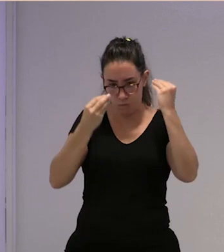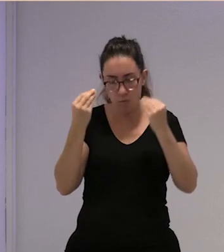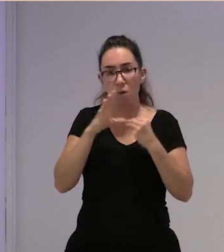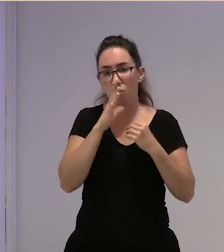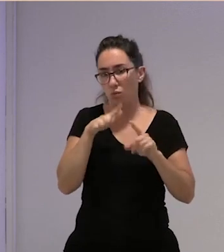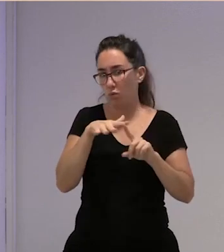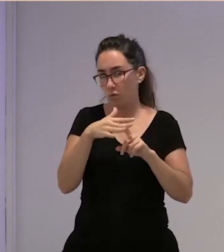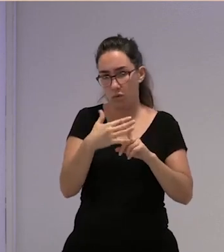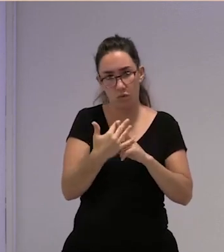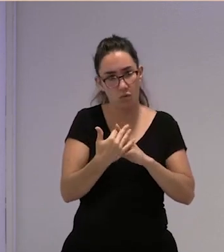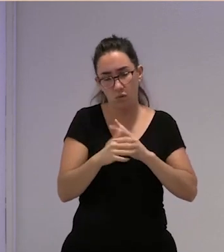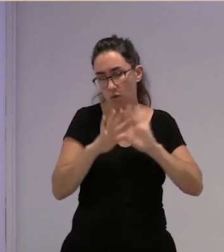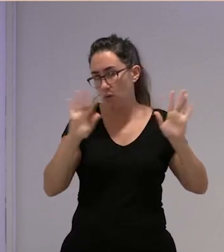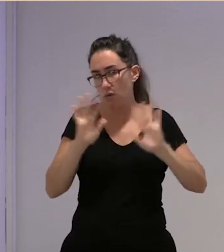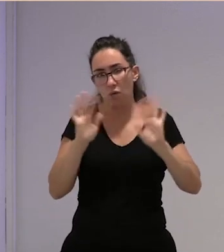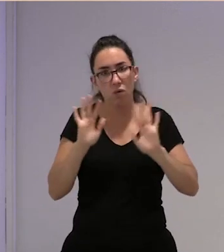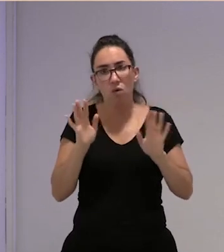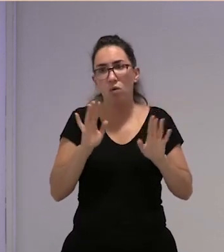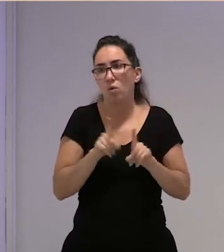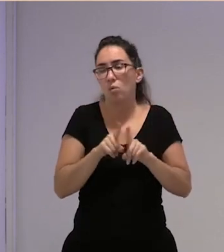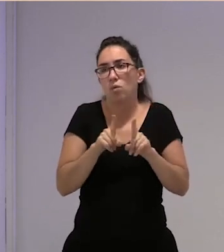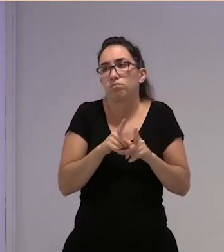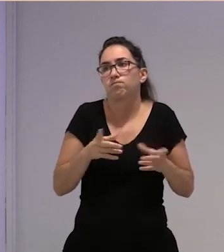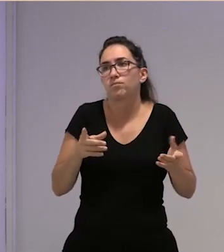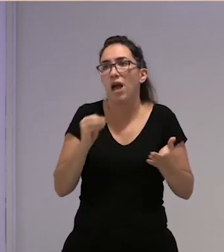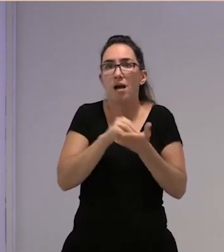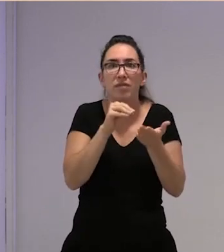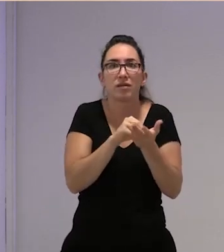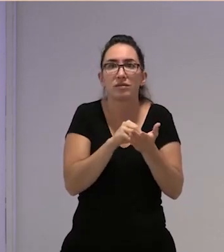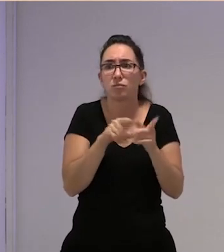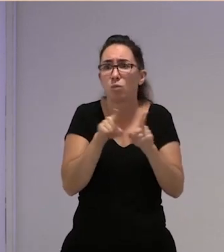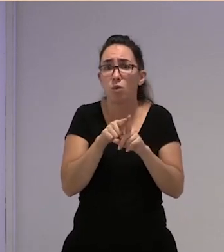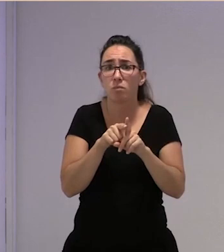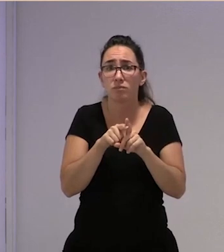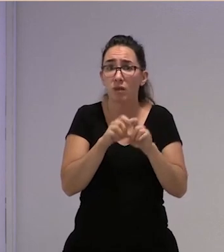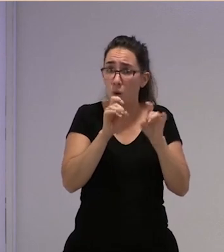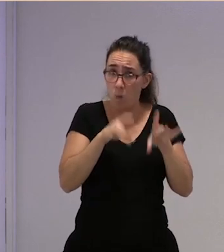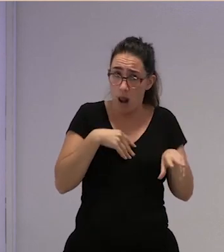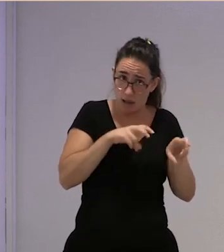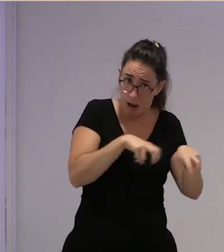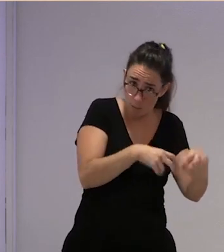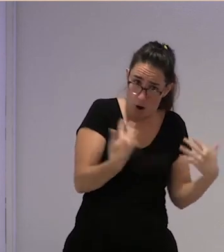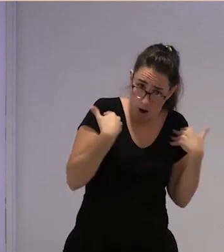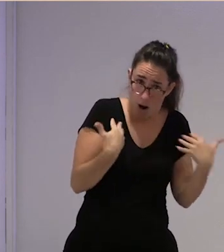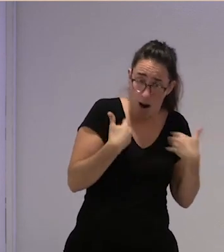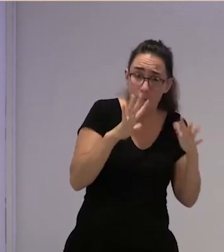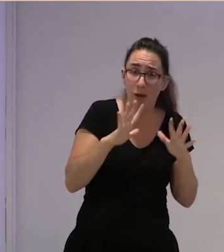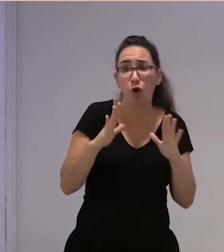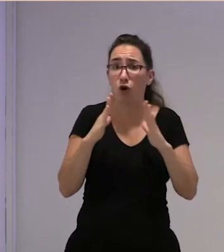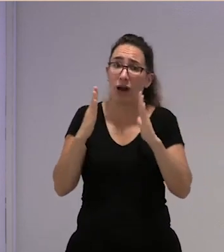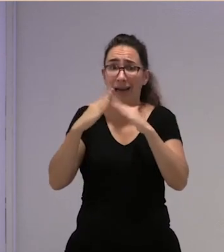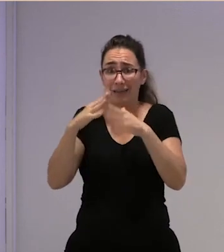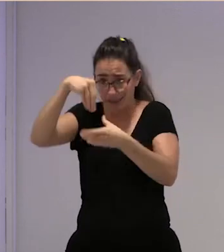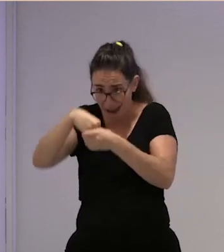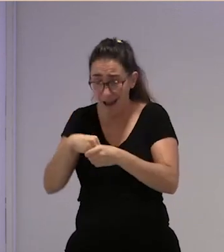una situación de decir muchas veces estaba igual que en el campo pero dentro de mi casa en una pandemia no podíamos salir